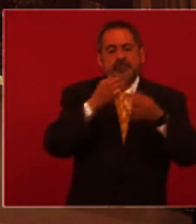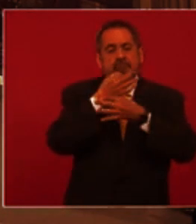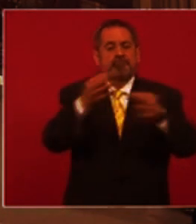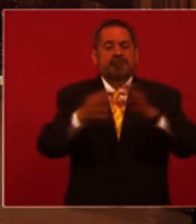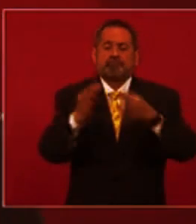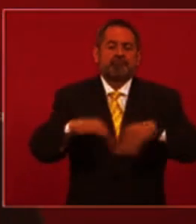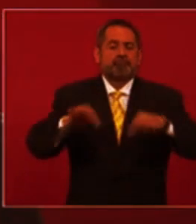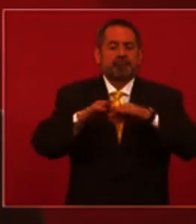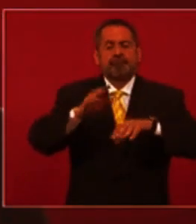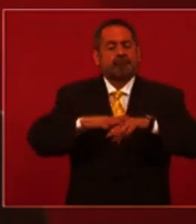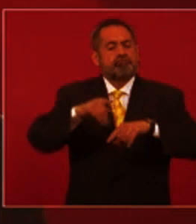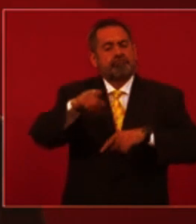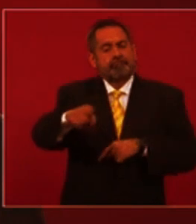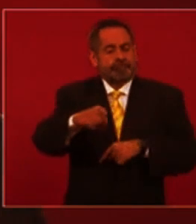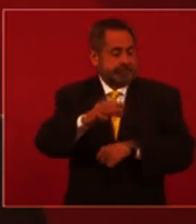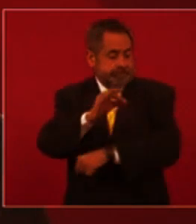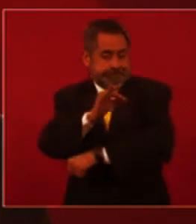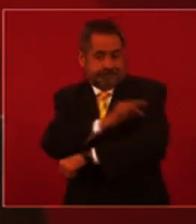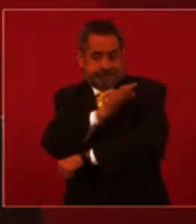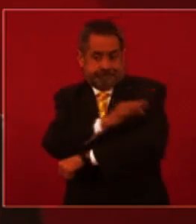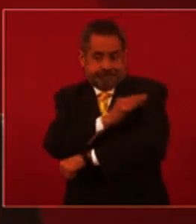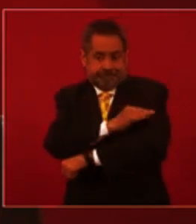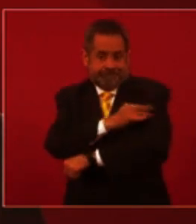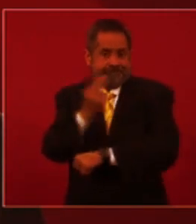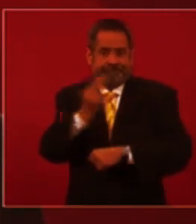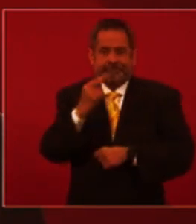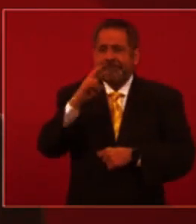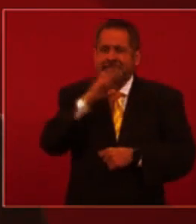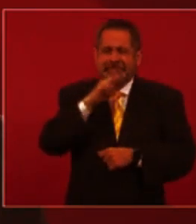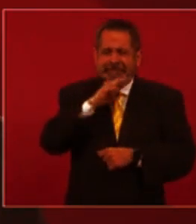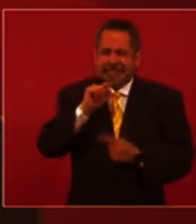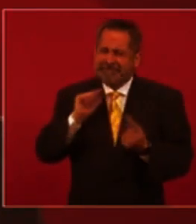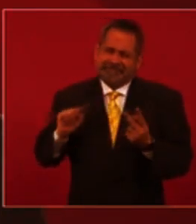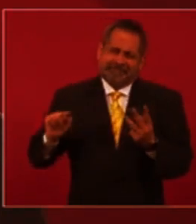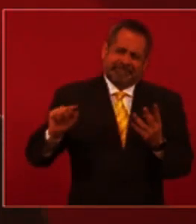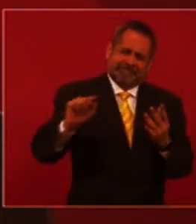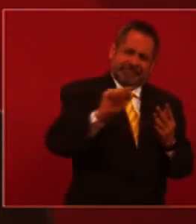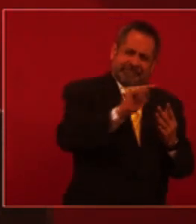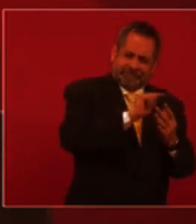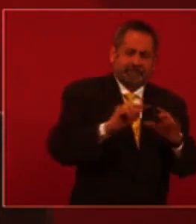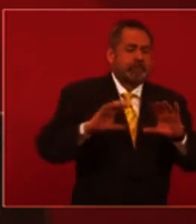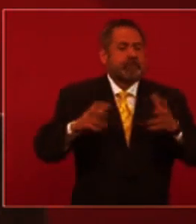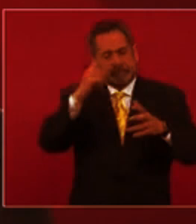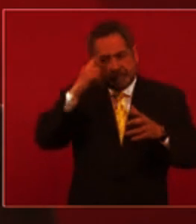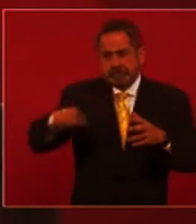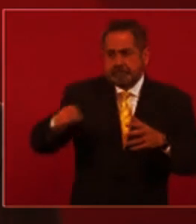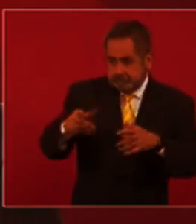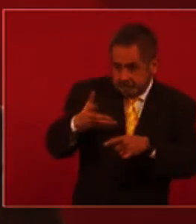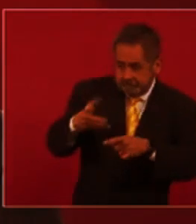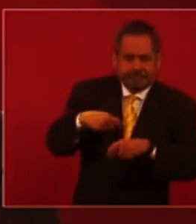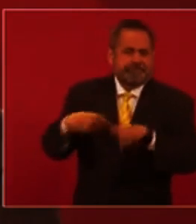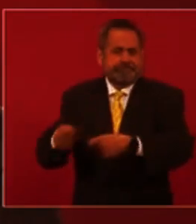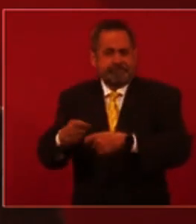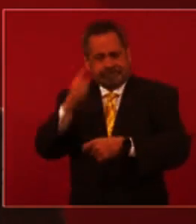vacunación necesitamos ponerla rápido en todas las personas que son candidatas a vacunarse y